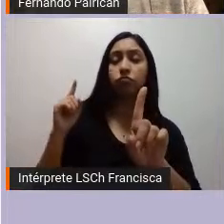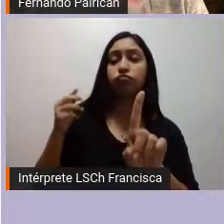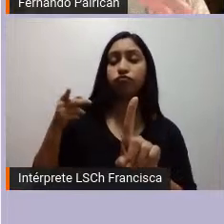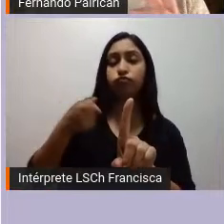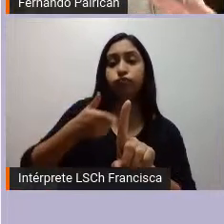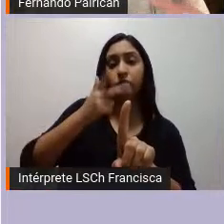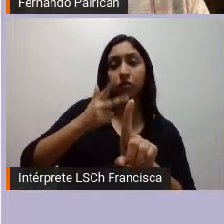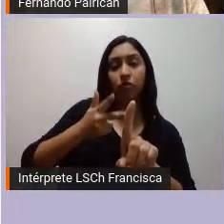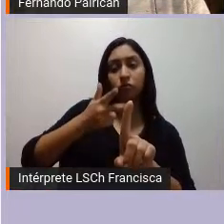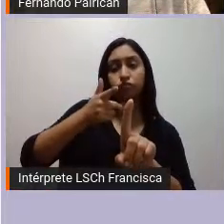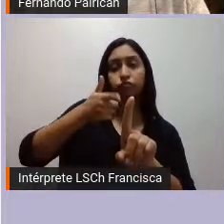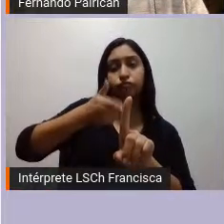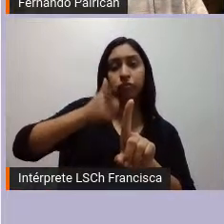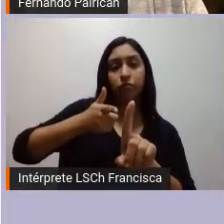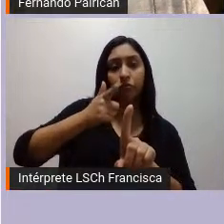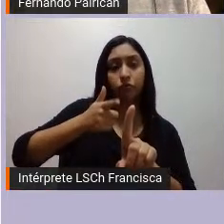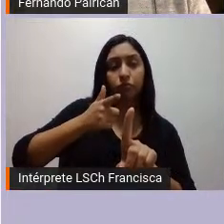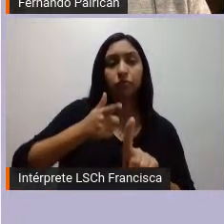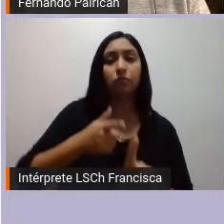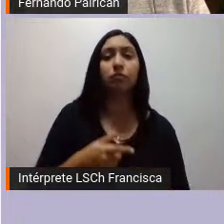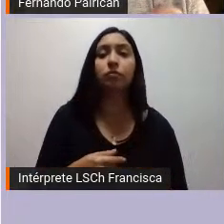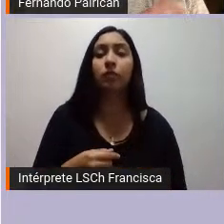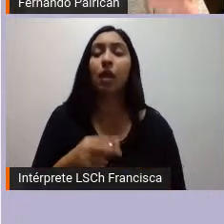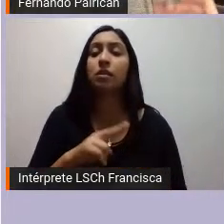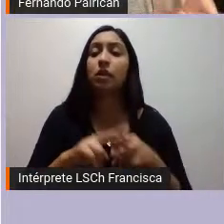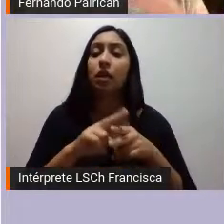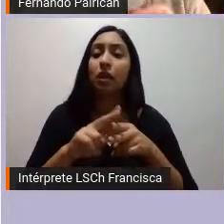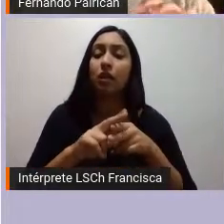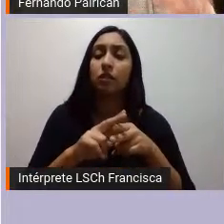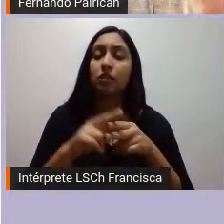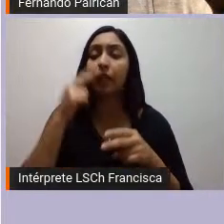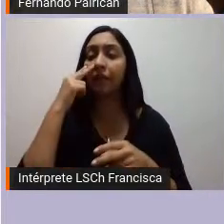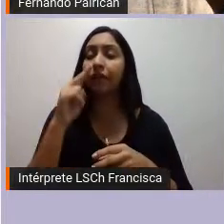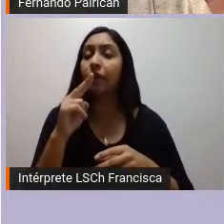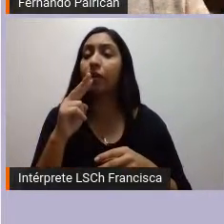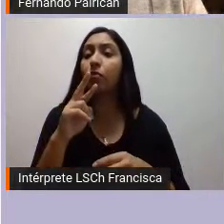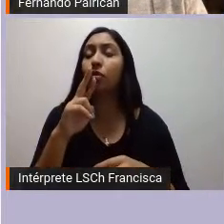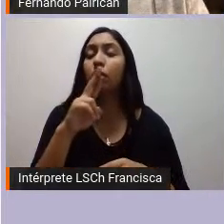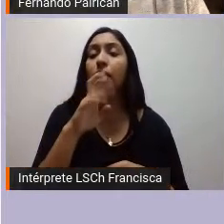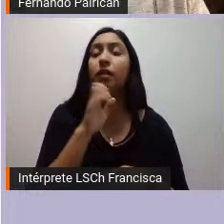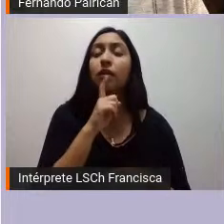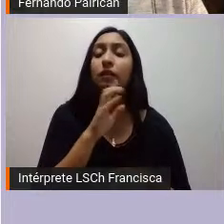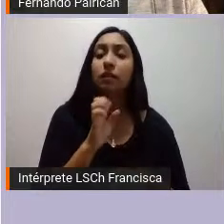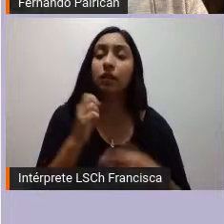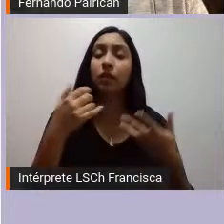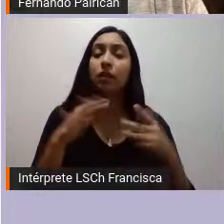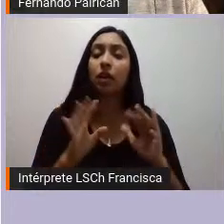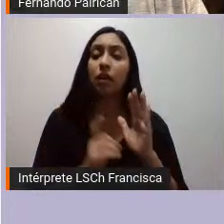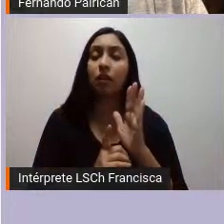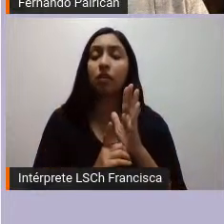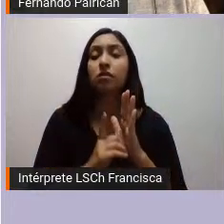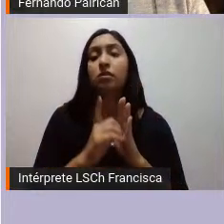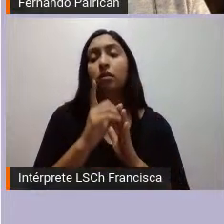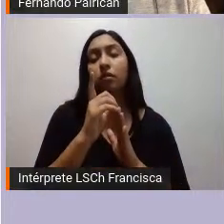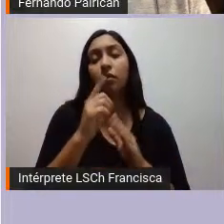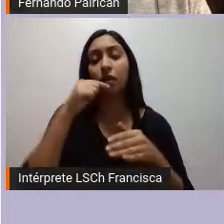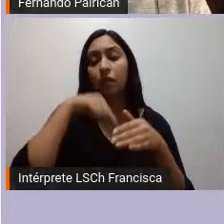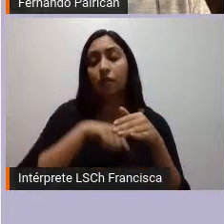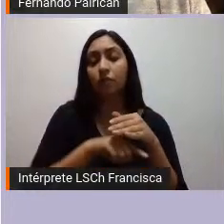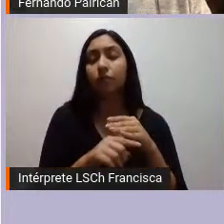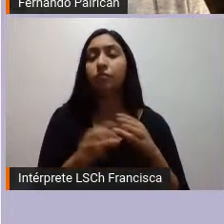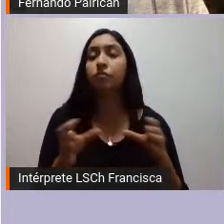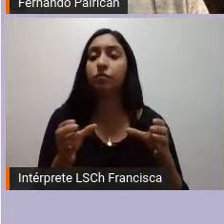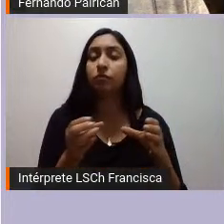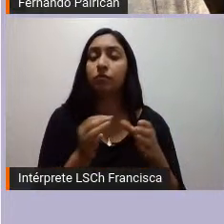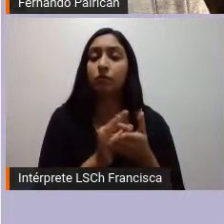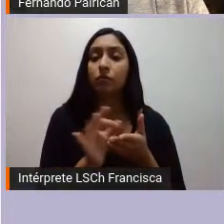formando cada vez más claramente en estos ORT y luego vemos esos ORT ya que han ido desarrollándose al interior del pueblo Mapuche y el